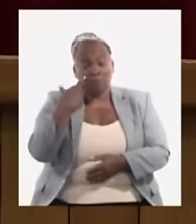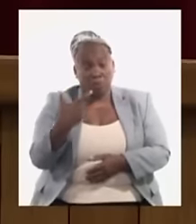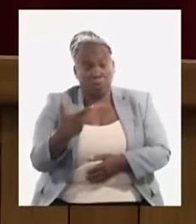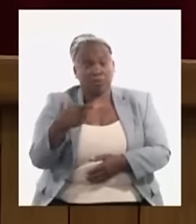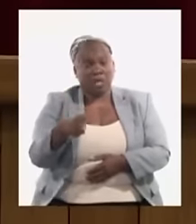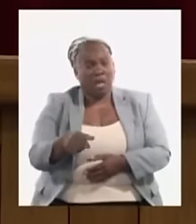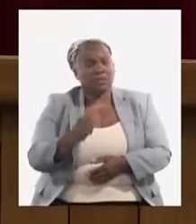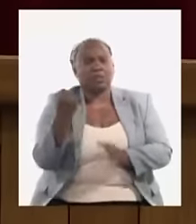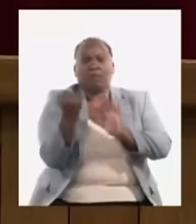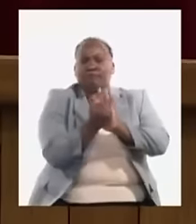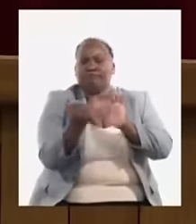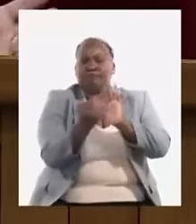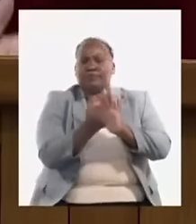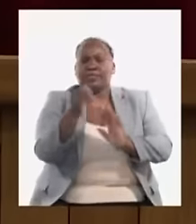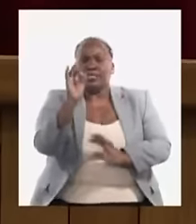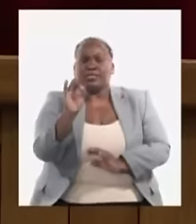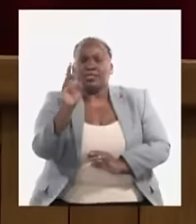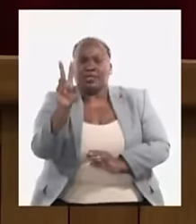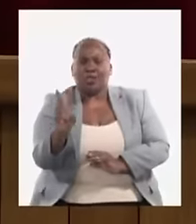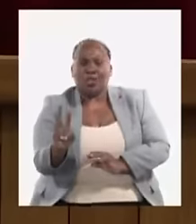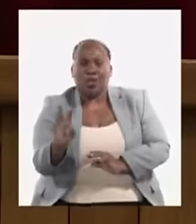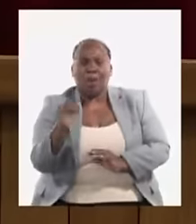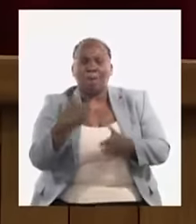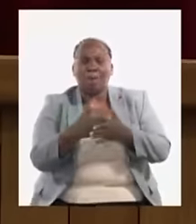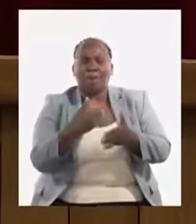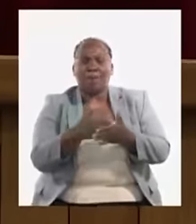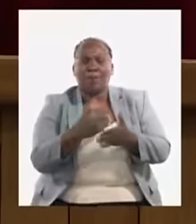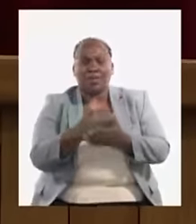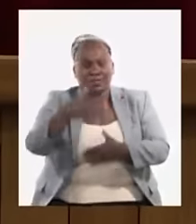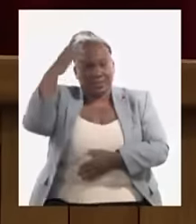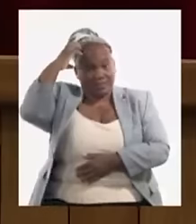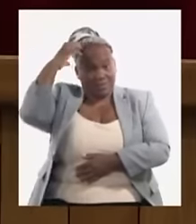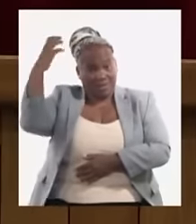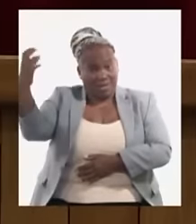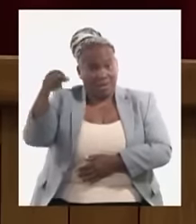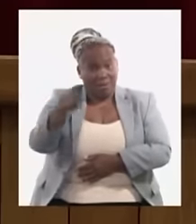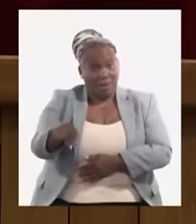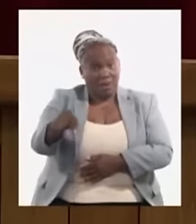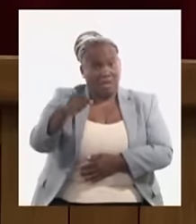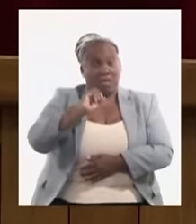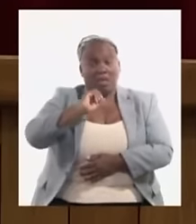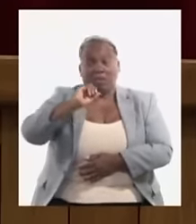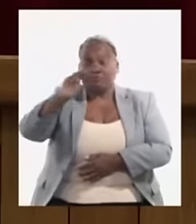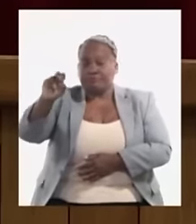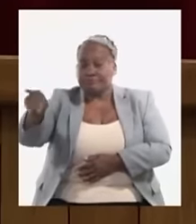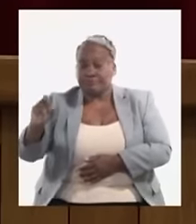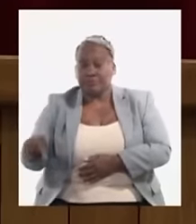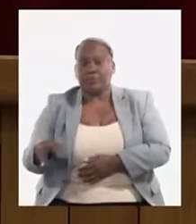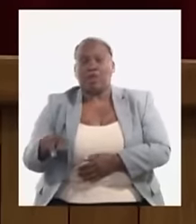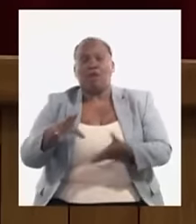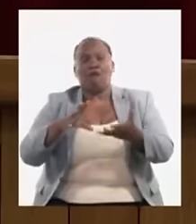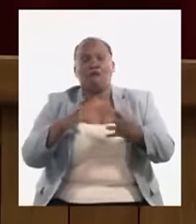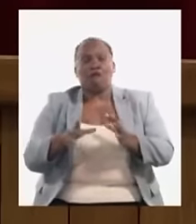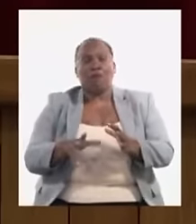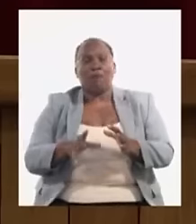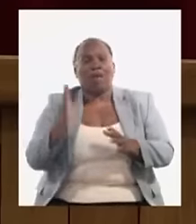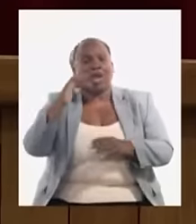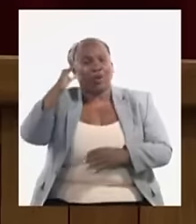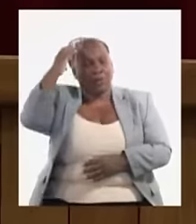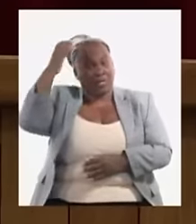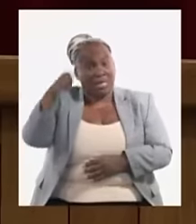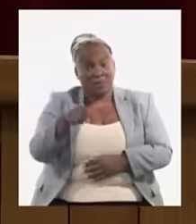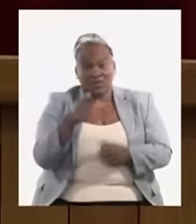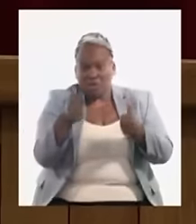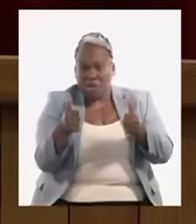aprobado 72 empresas estatales para que le importen a la forma de gestión no estatal, pero eso tampoco anda